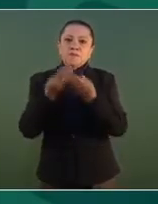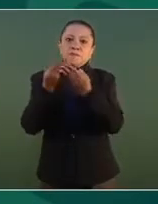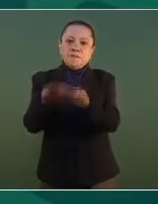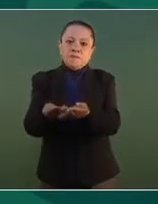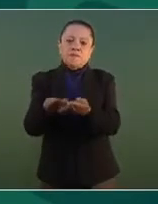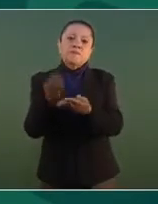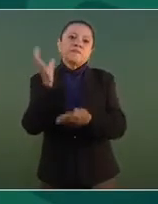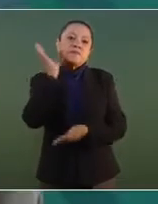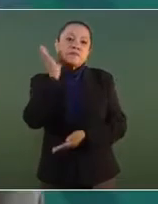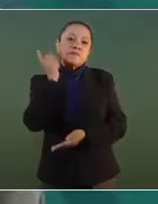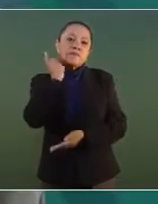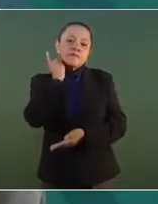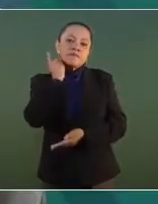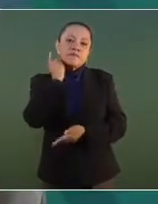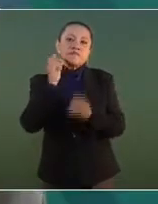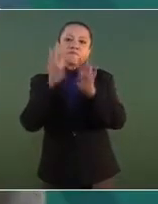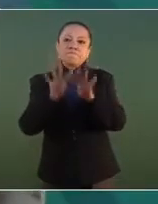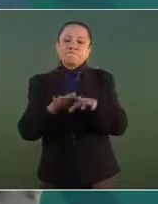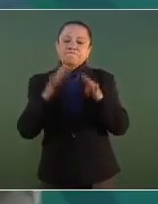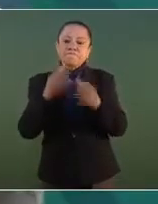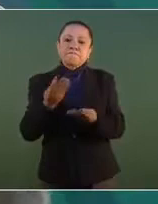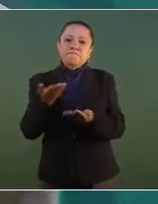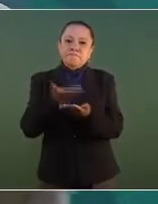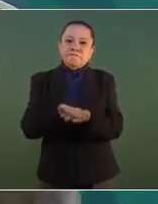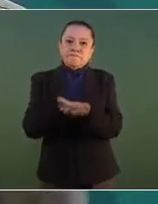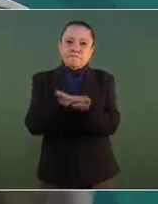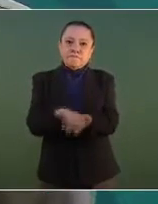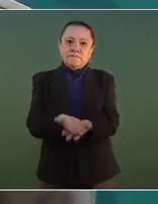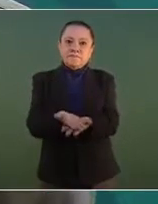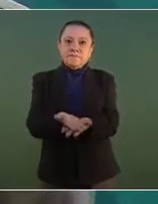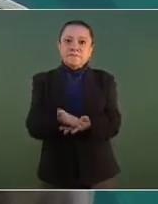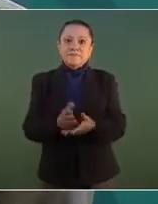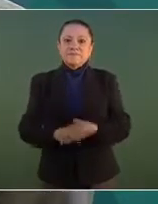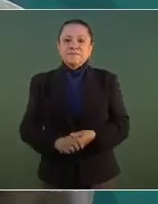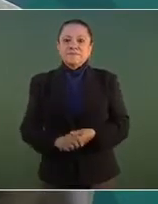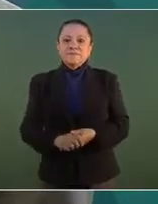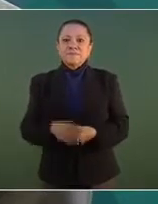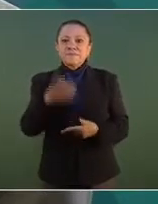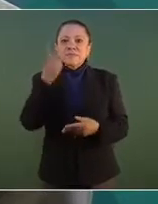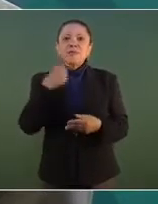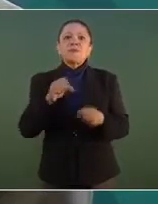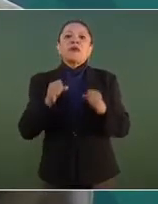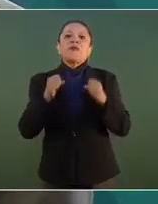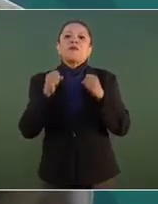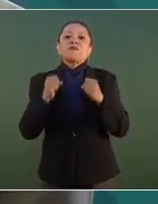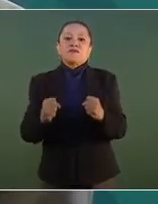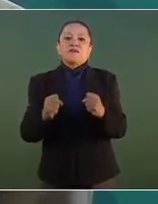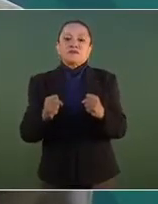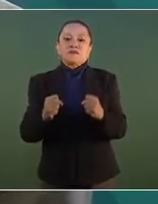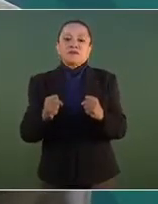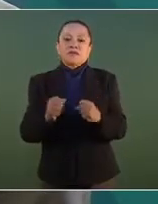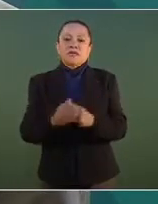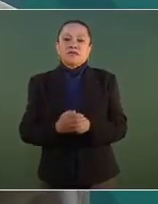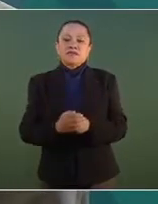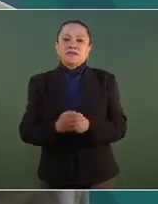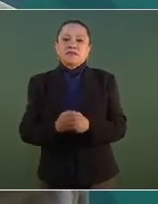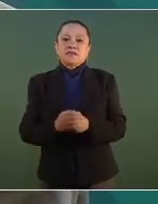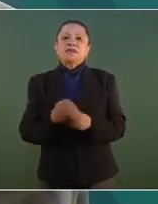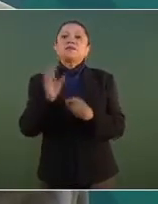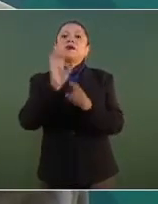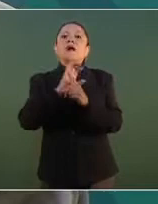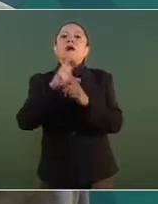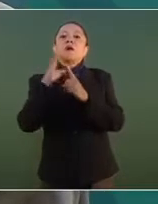para fortalecer a la Comisión Federal de